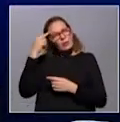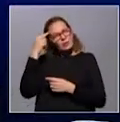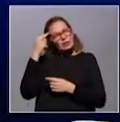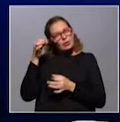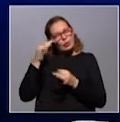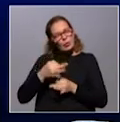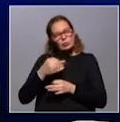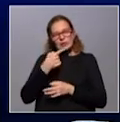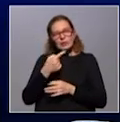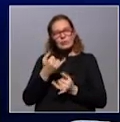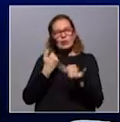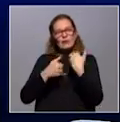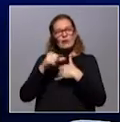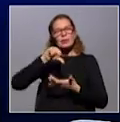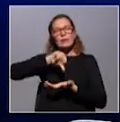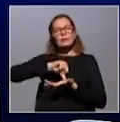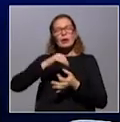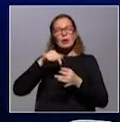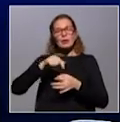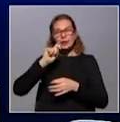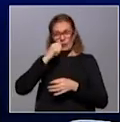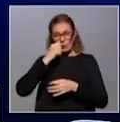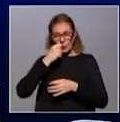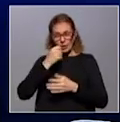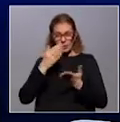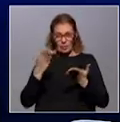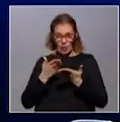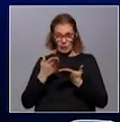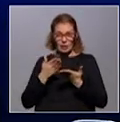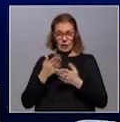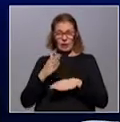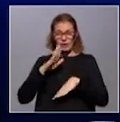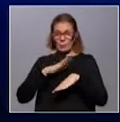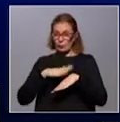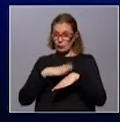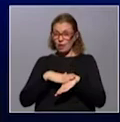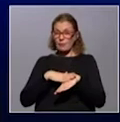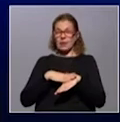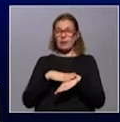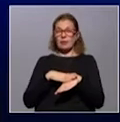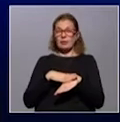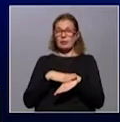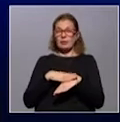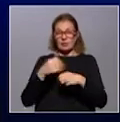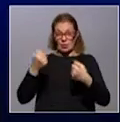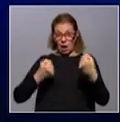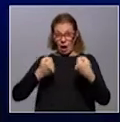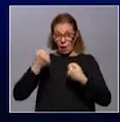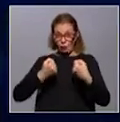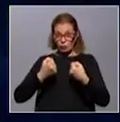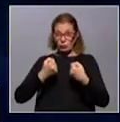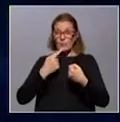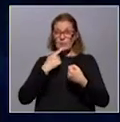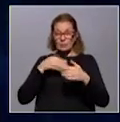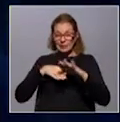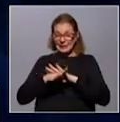dimos aquí en Informe Capital, que el hisopado que ahora tendría que estar a cargo o tendrá que estar a cargo de los transportistas, los camioneros